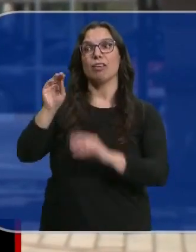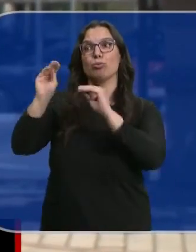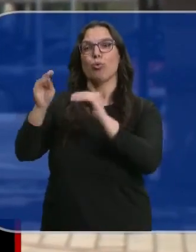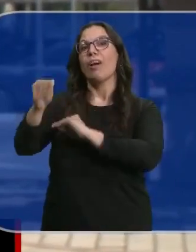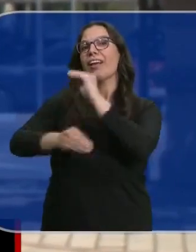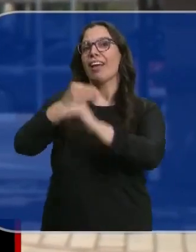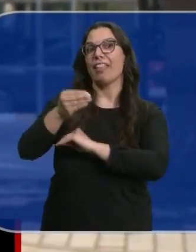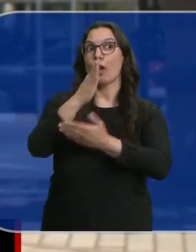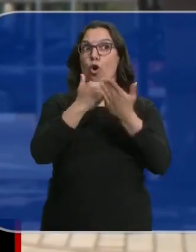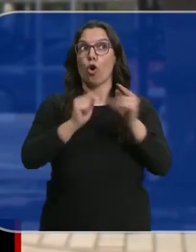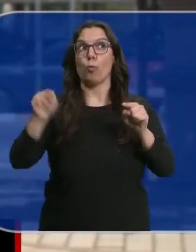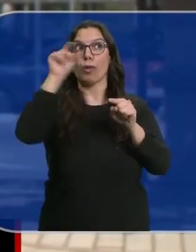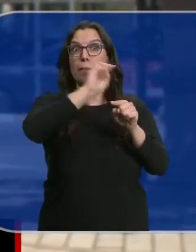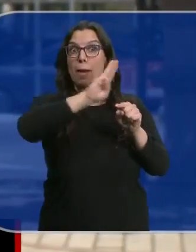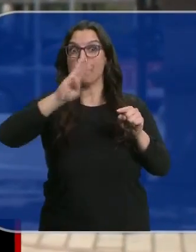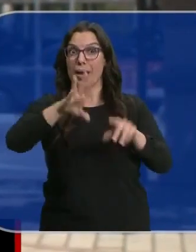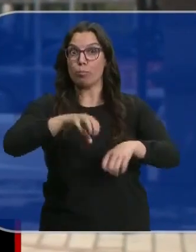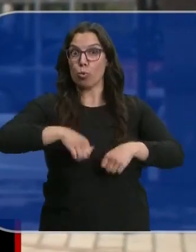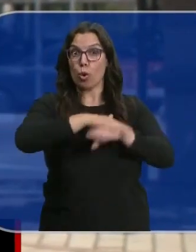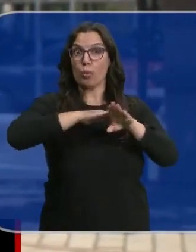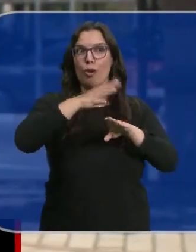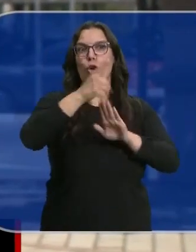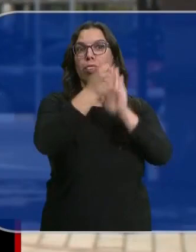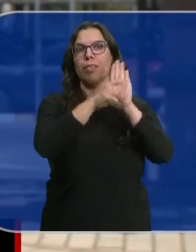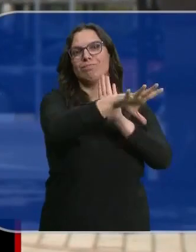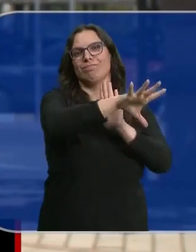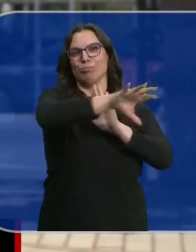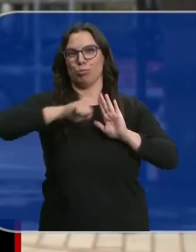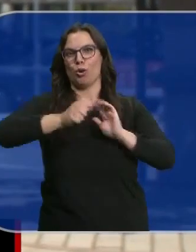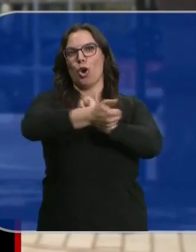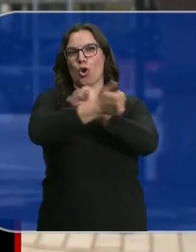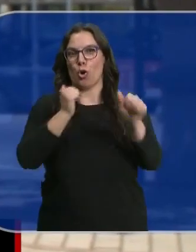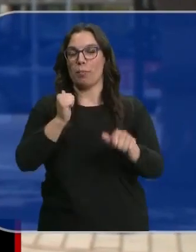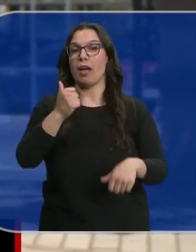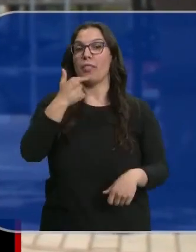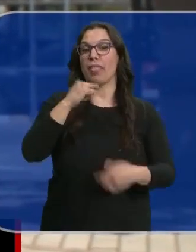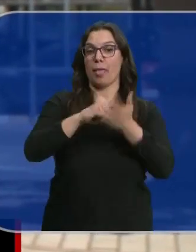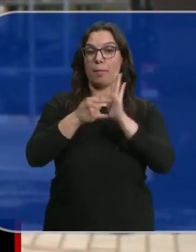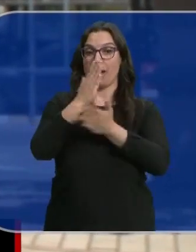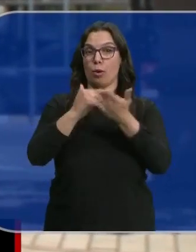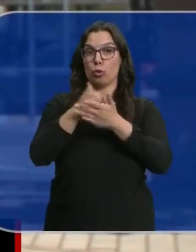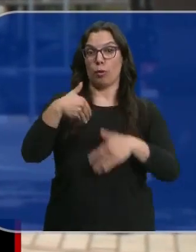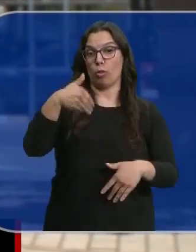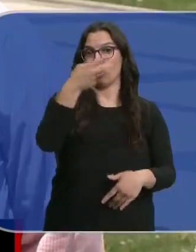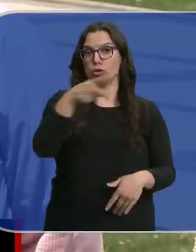plagia a las comunidades del PP y hoy ha anunciado que el plan autonómico estará disponible en dos semanas.